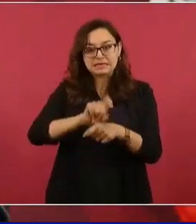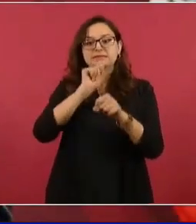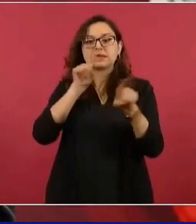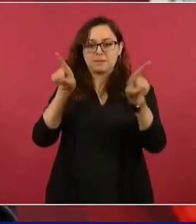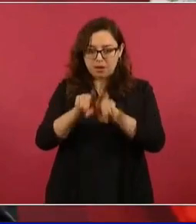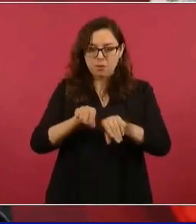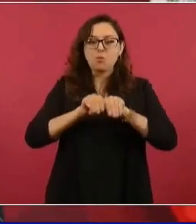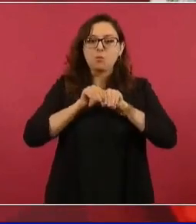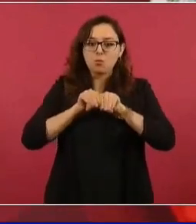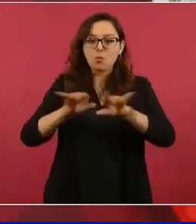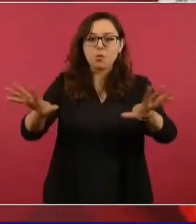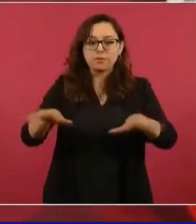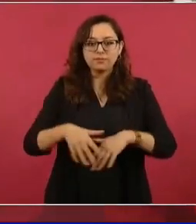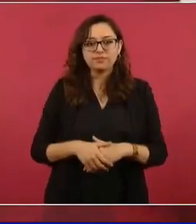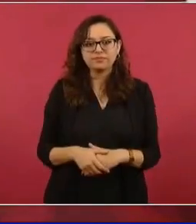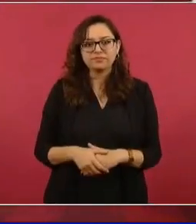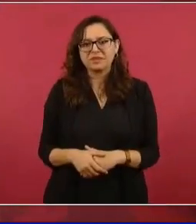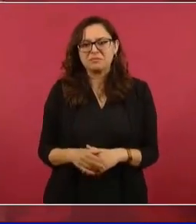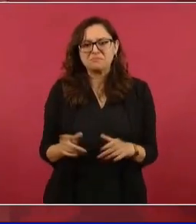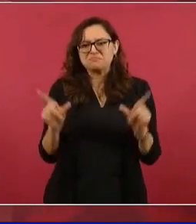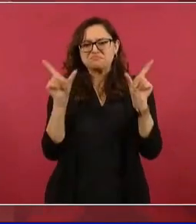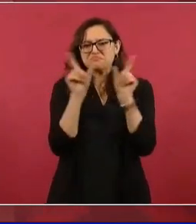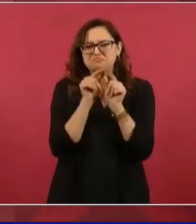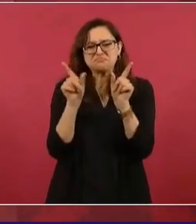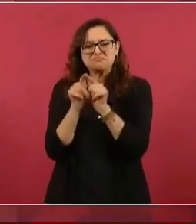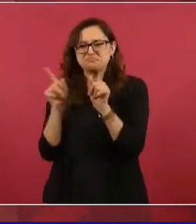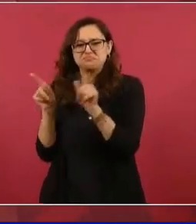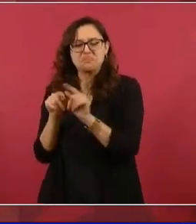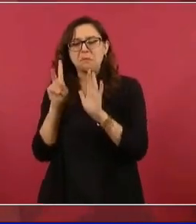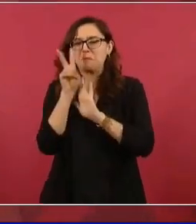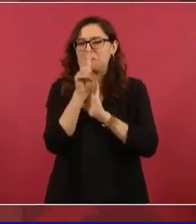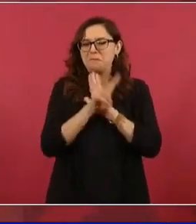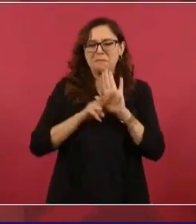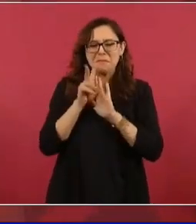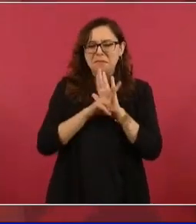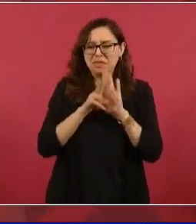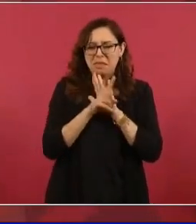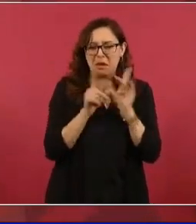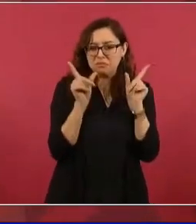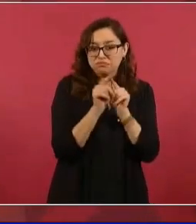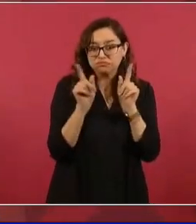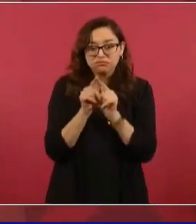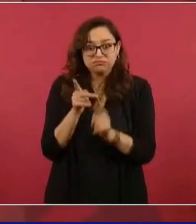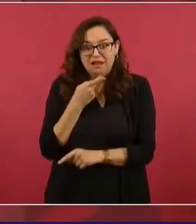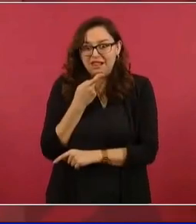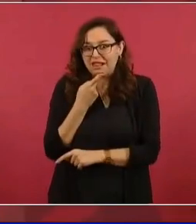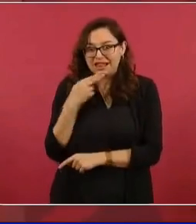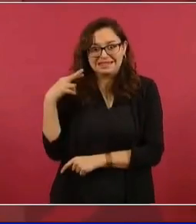mensajes, 25 segundos, que es muy difícil